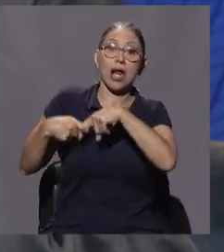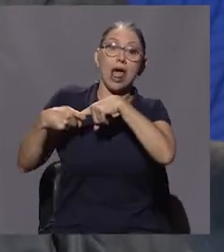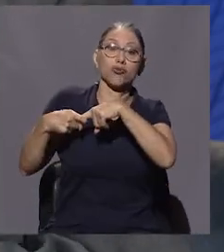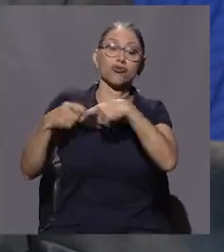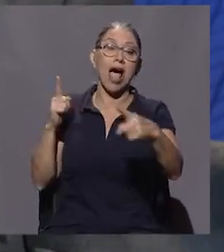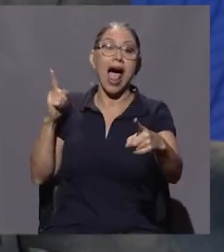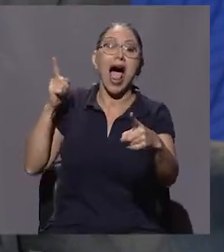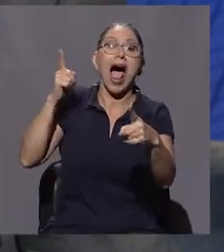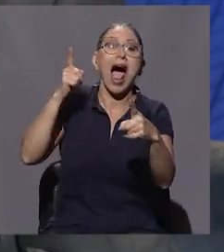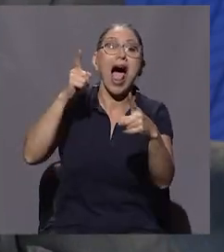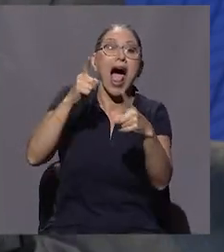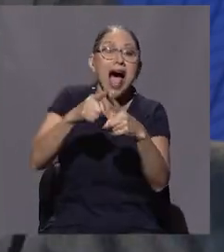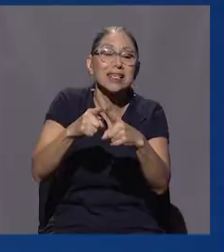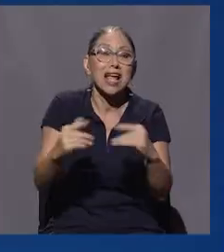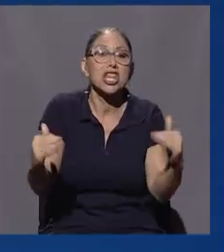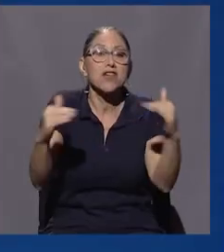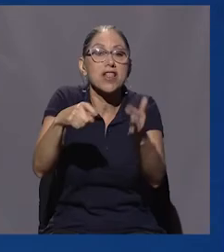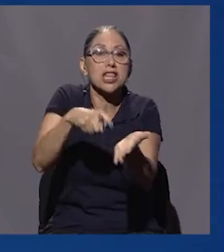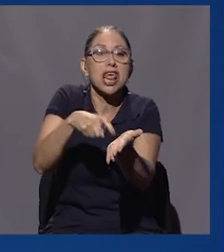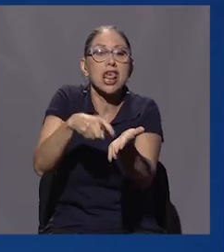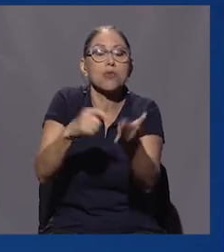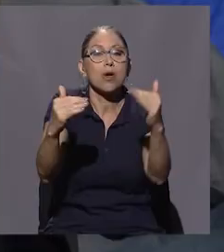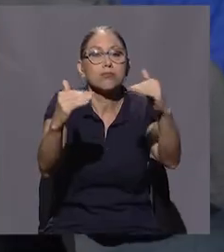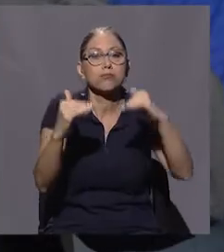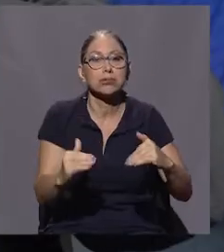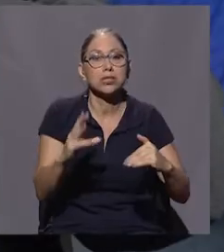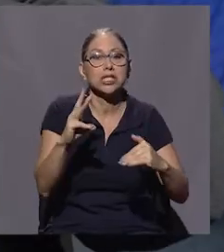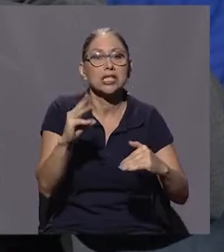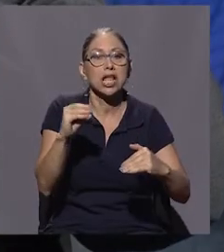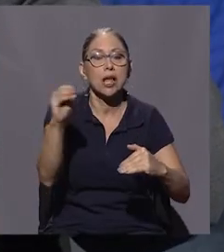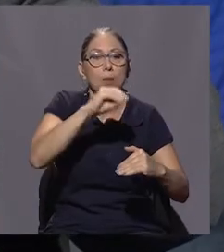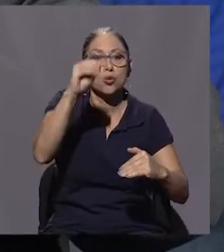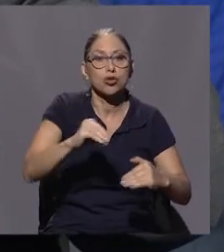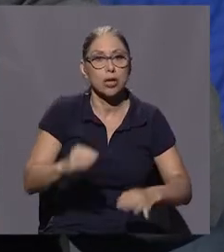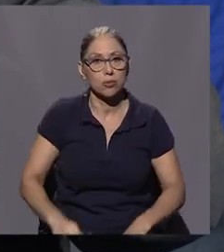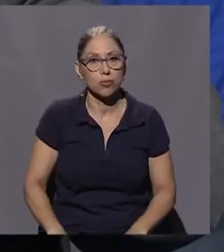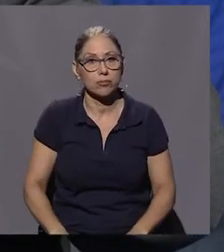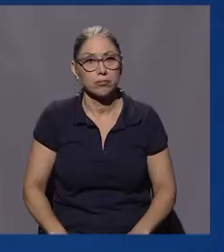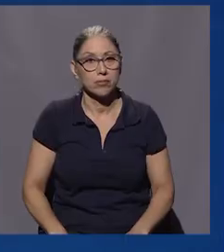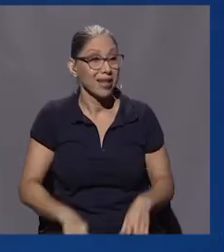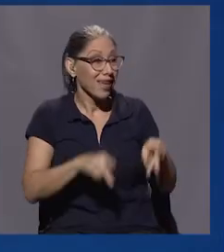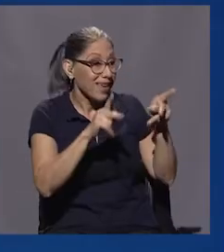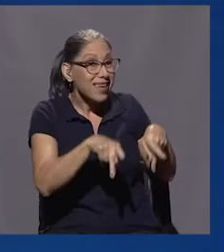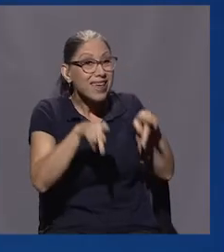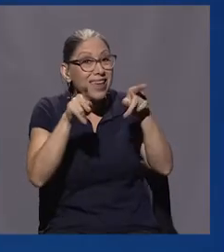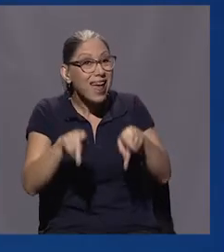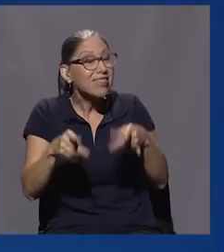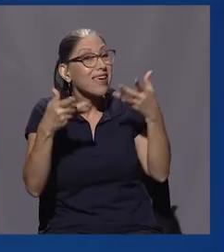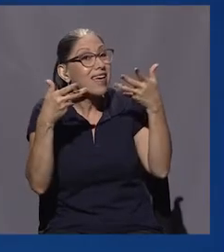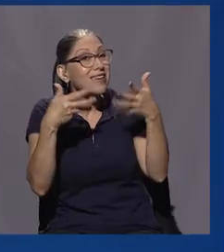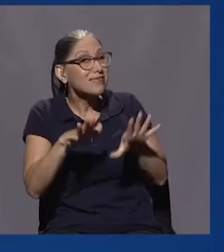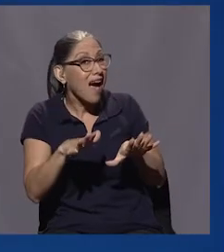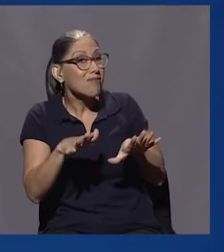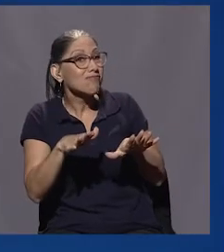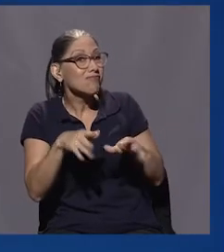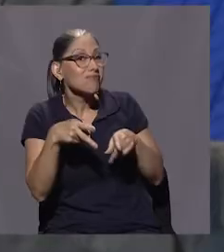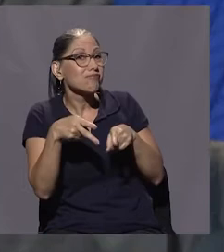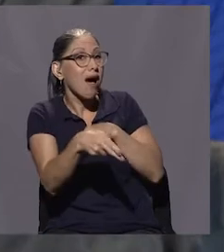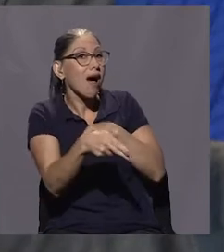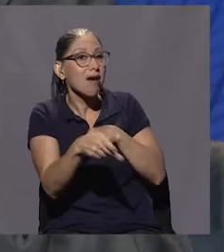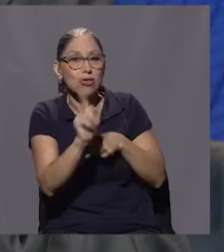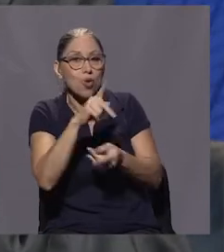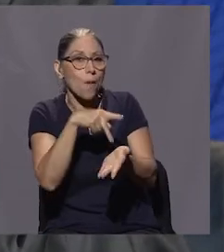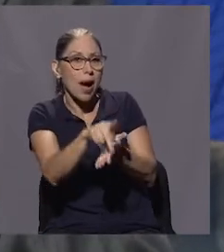nivel de la deuda del 60%. Eso es congelarlo por vida. Y a la gente que enviaron a sus casas. Y a la gente que enviaron a sus casas.